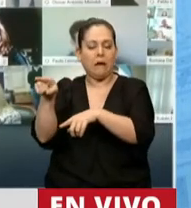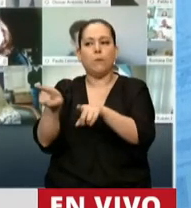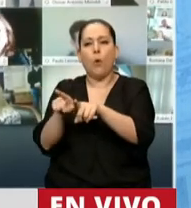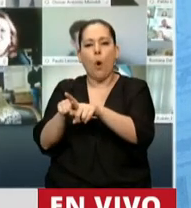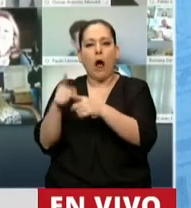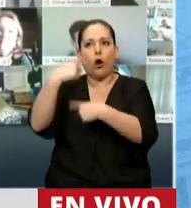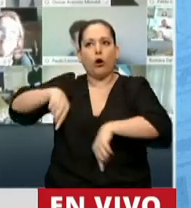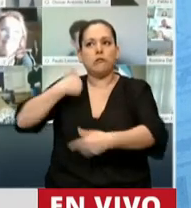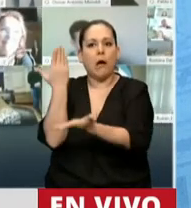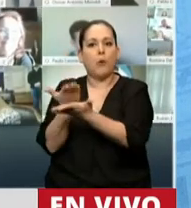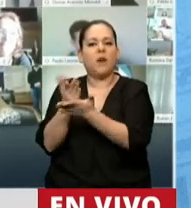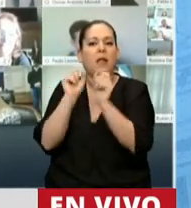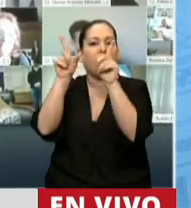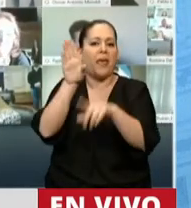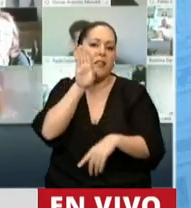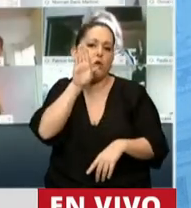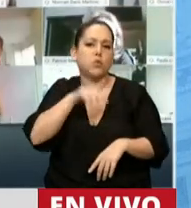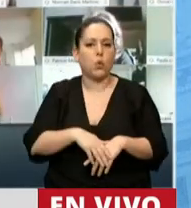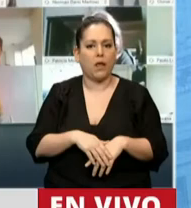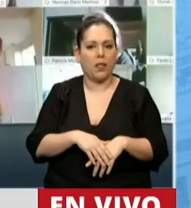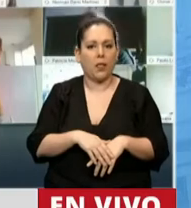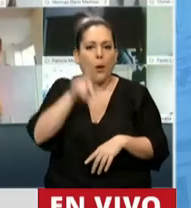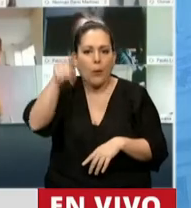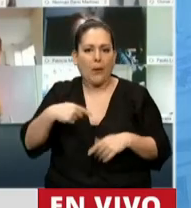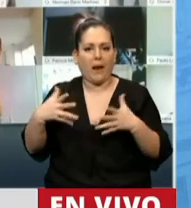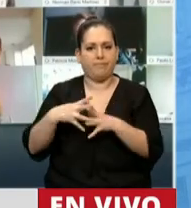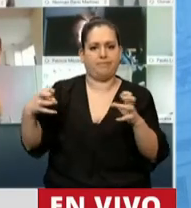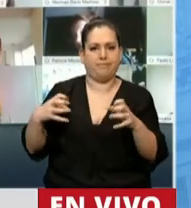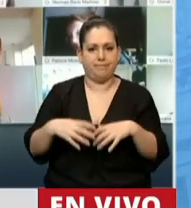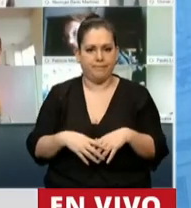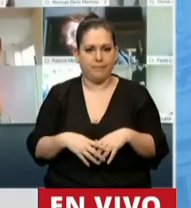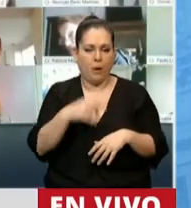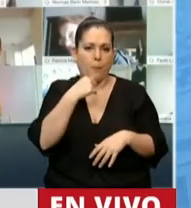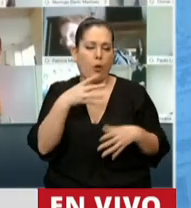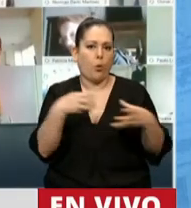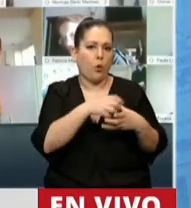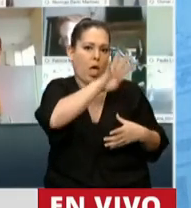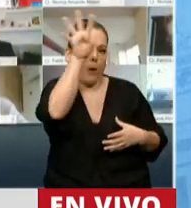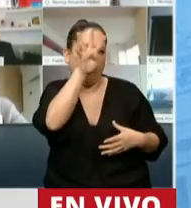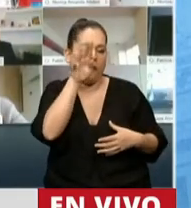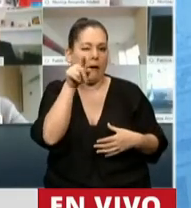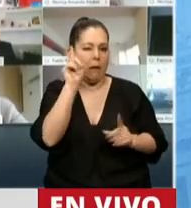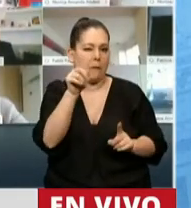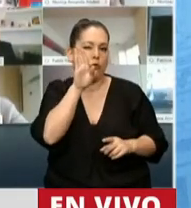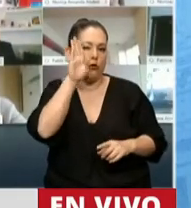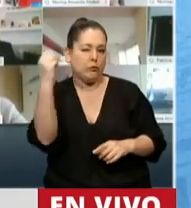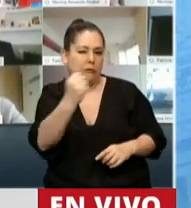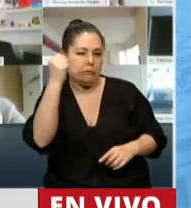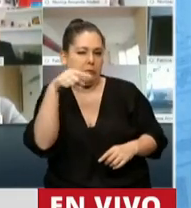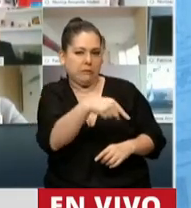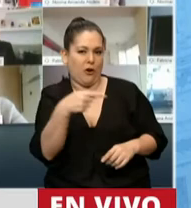o planteaba como hipótesis de conflicto, las comunidades originarias. Por eso